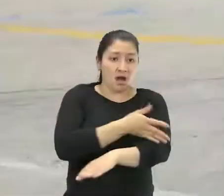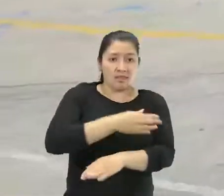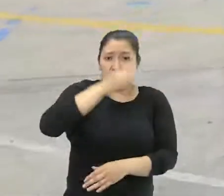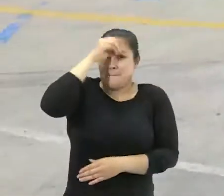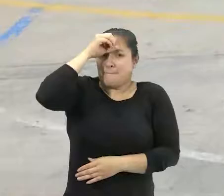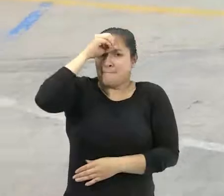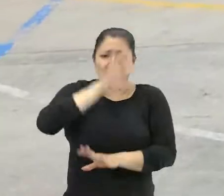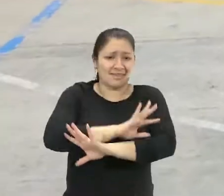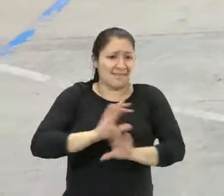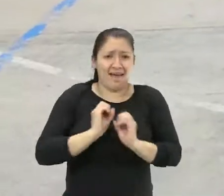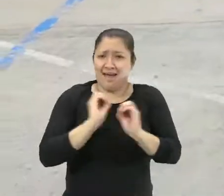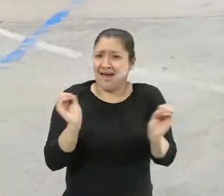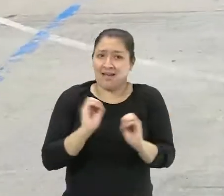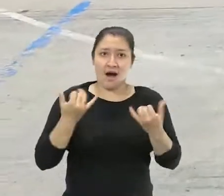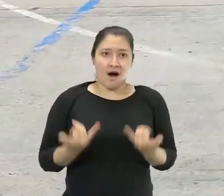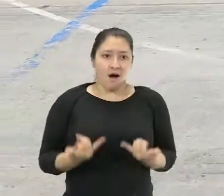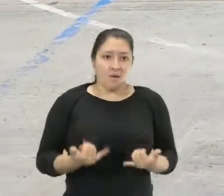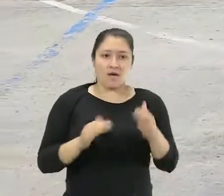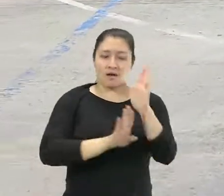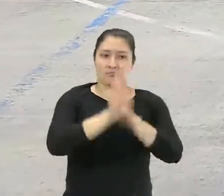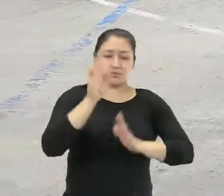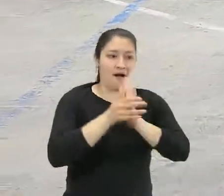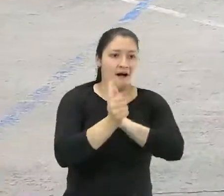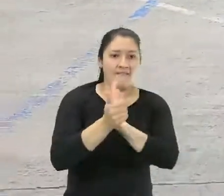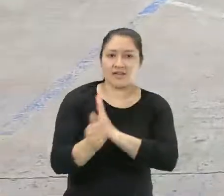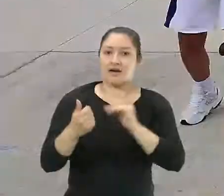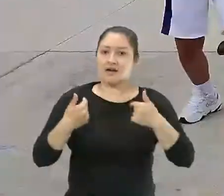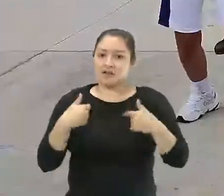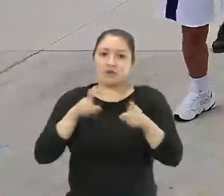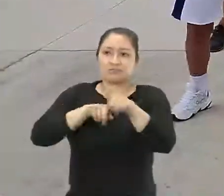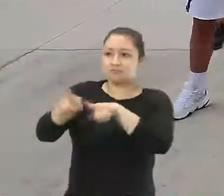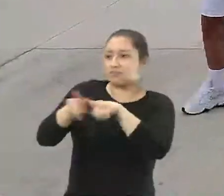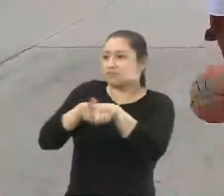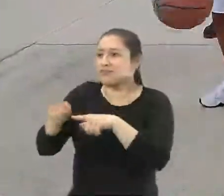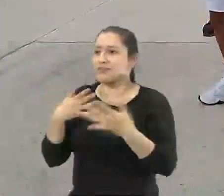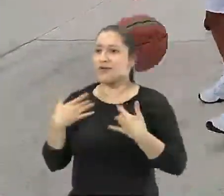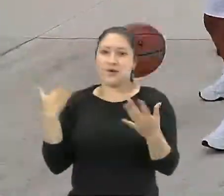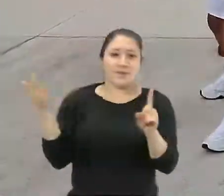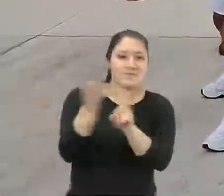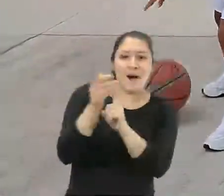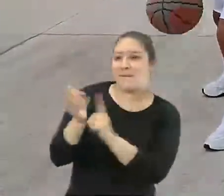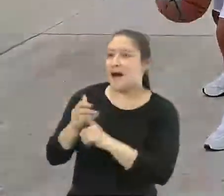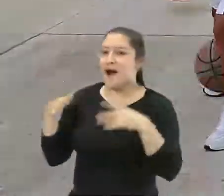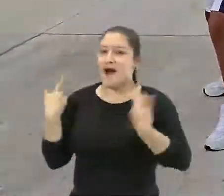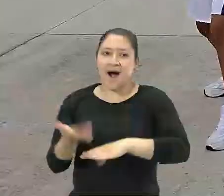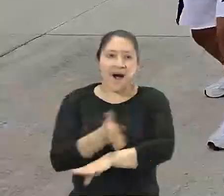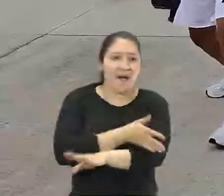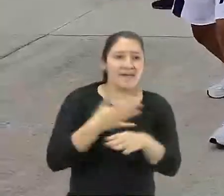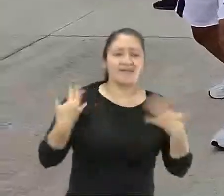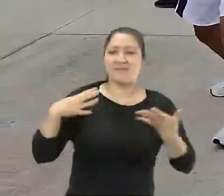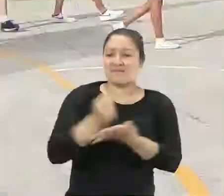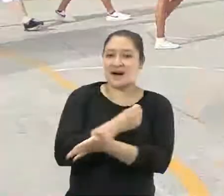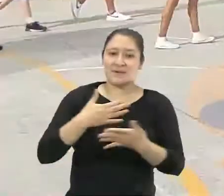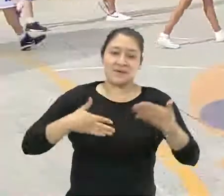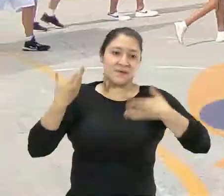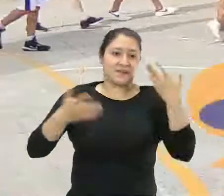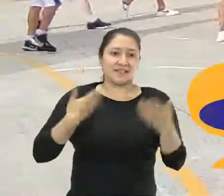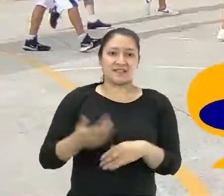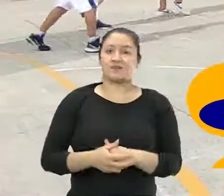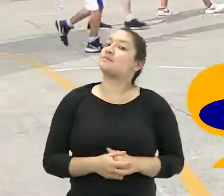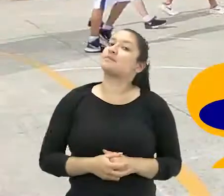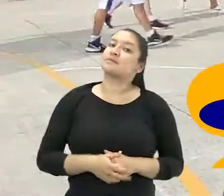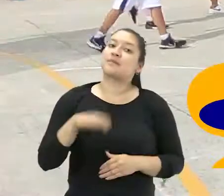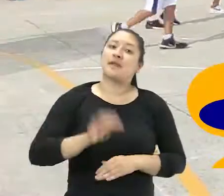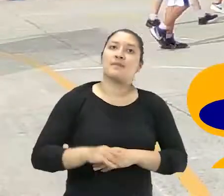casi saber nada y ahora hemos participado bastante en muchos campeonatos de la escuela el básquet